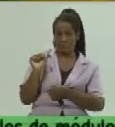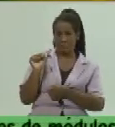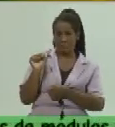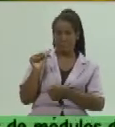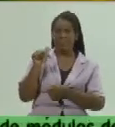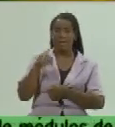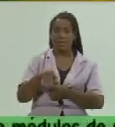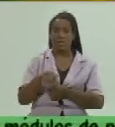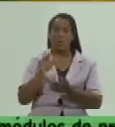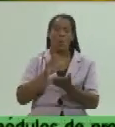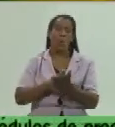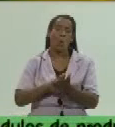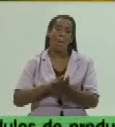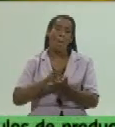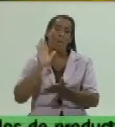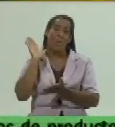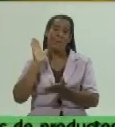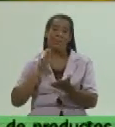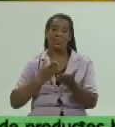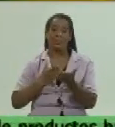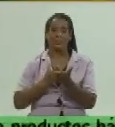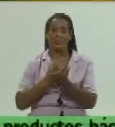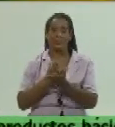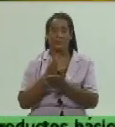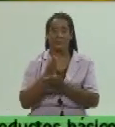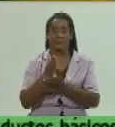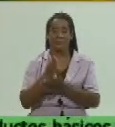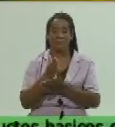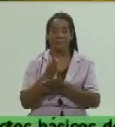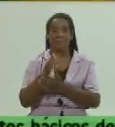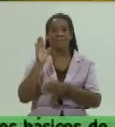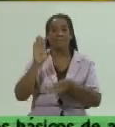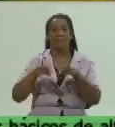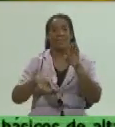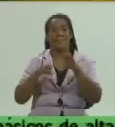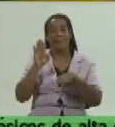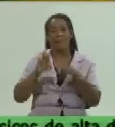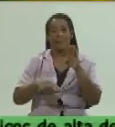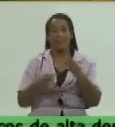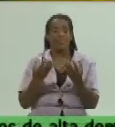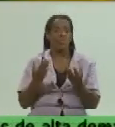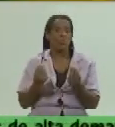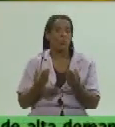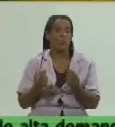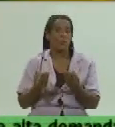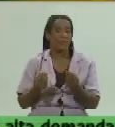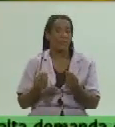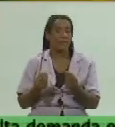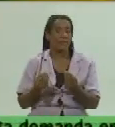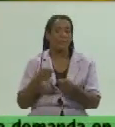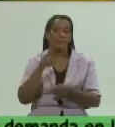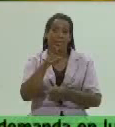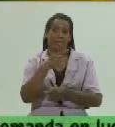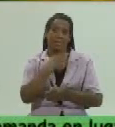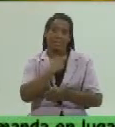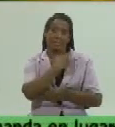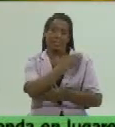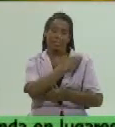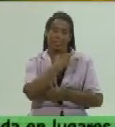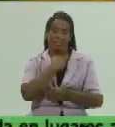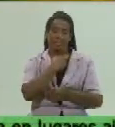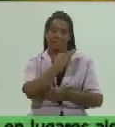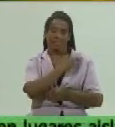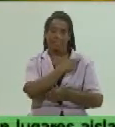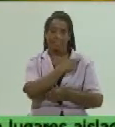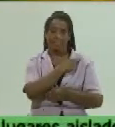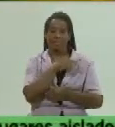gran compromiso de nosotros continuar aplicando todas las medidas depende mucho de esa responsabilidad yo diría